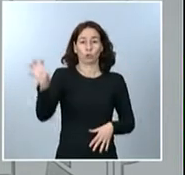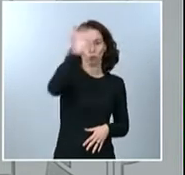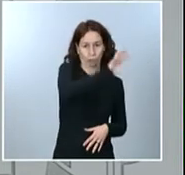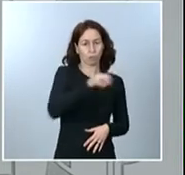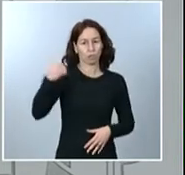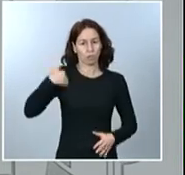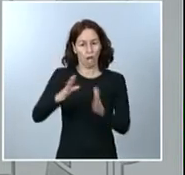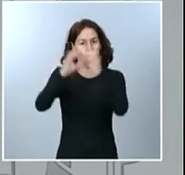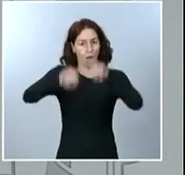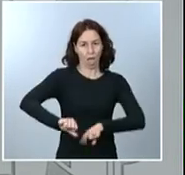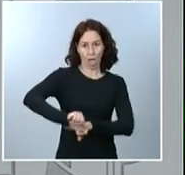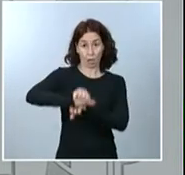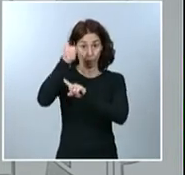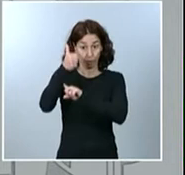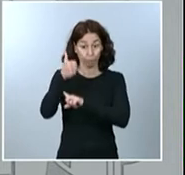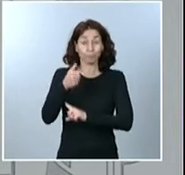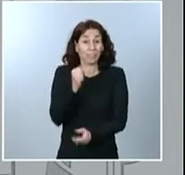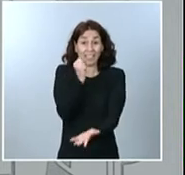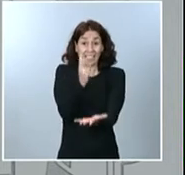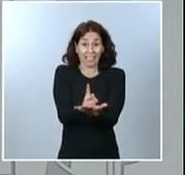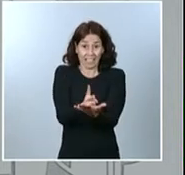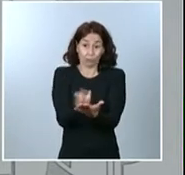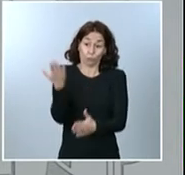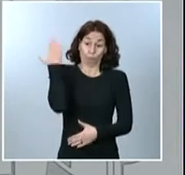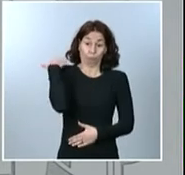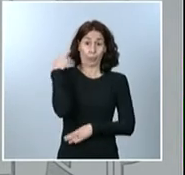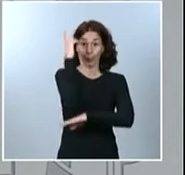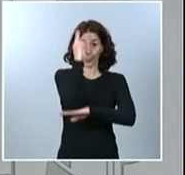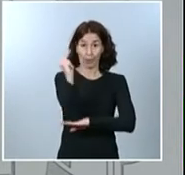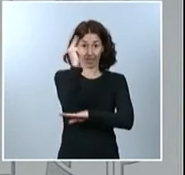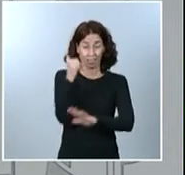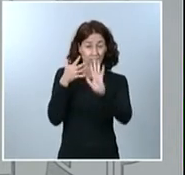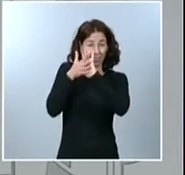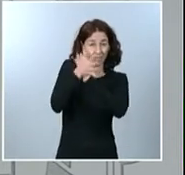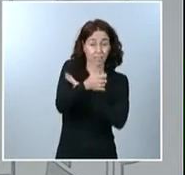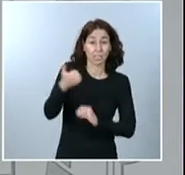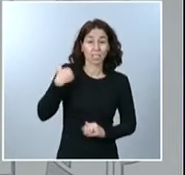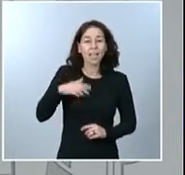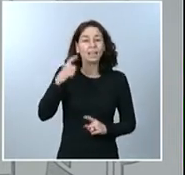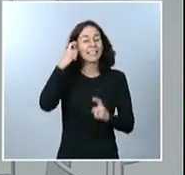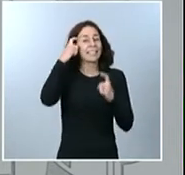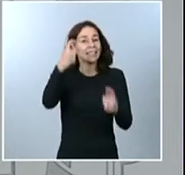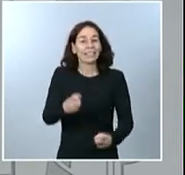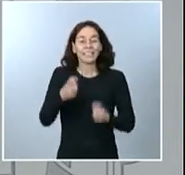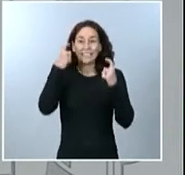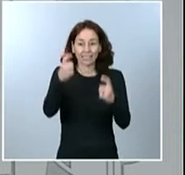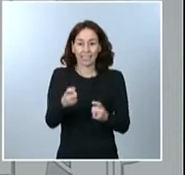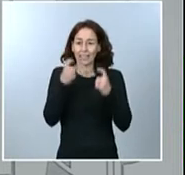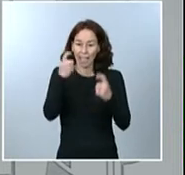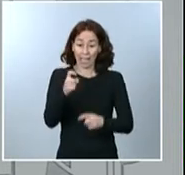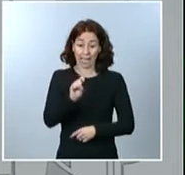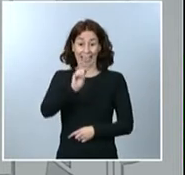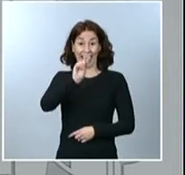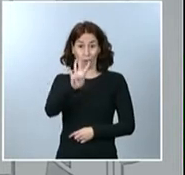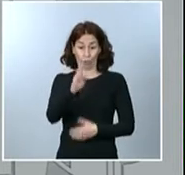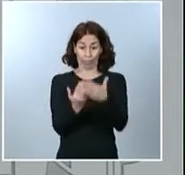Nuestro reto, en definitiva, como les dije en mi comparecencia del pasado viernes, es alcanzar una incidencia acumulada en estos últimos 14 días, o